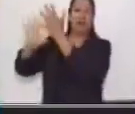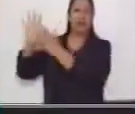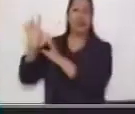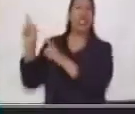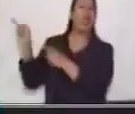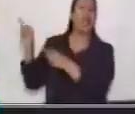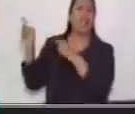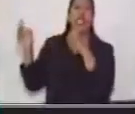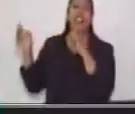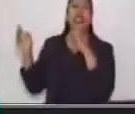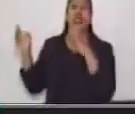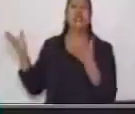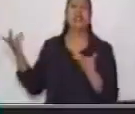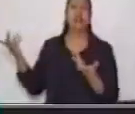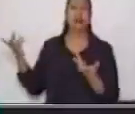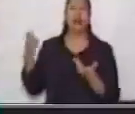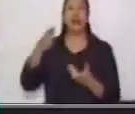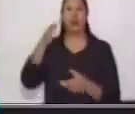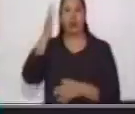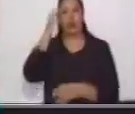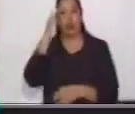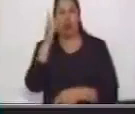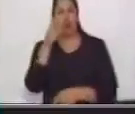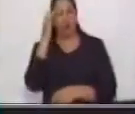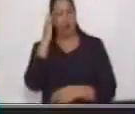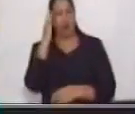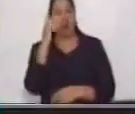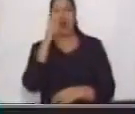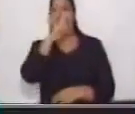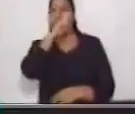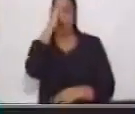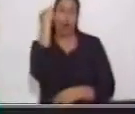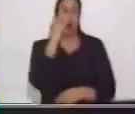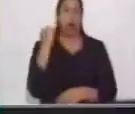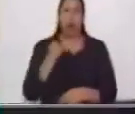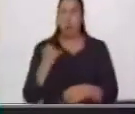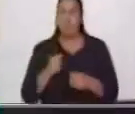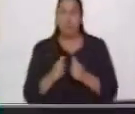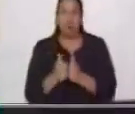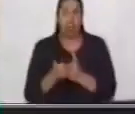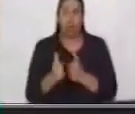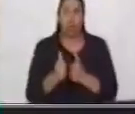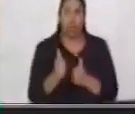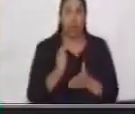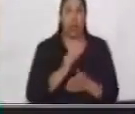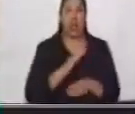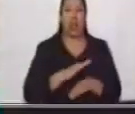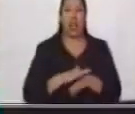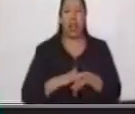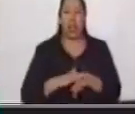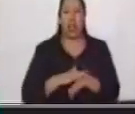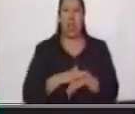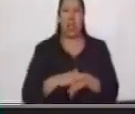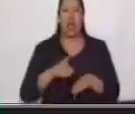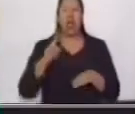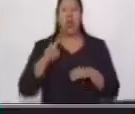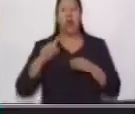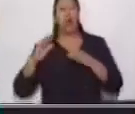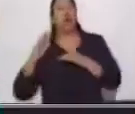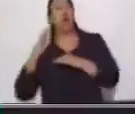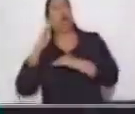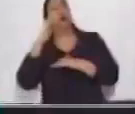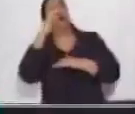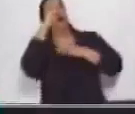adivinador. Jamás avanza despacio, pues se dirige al espacio sideral con todo su material.